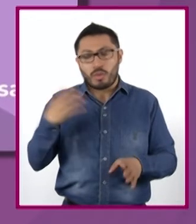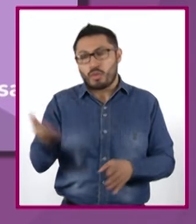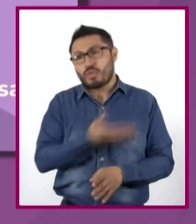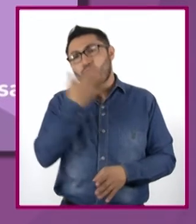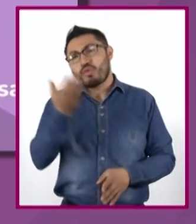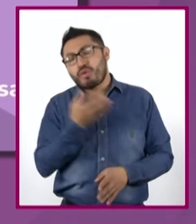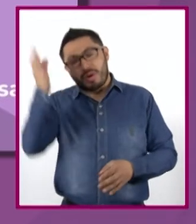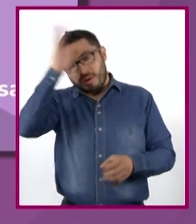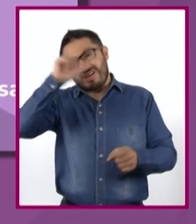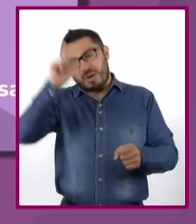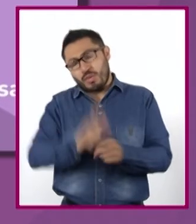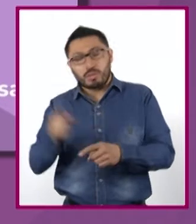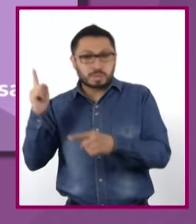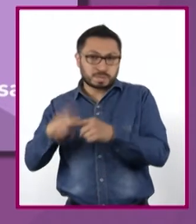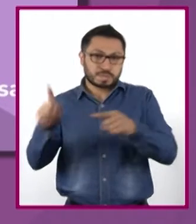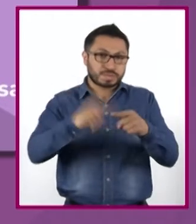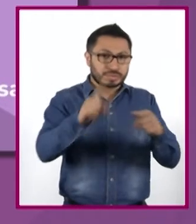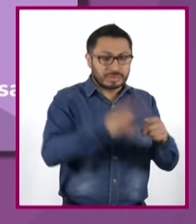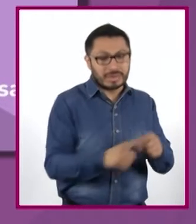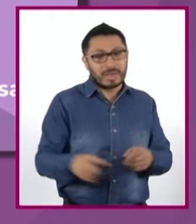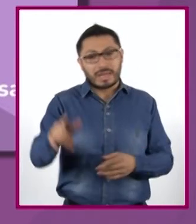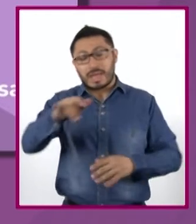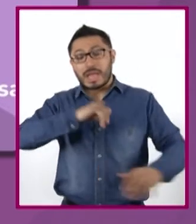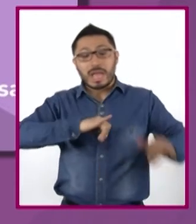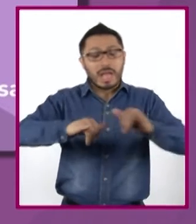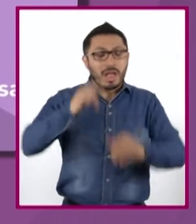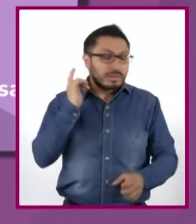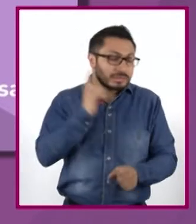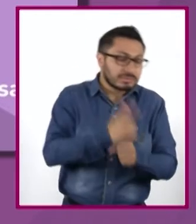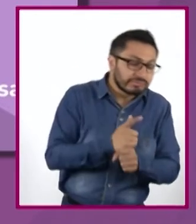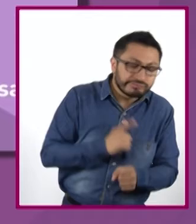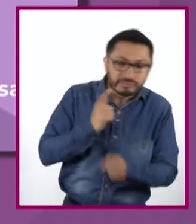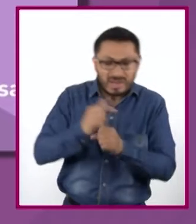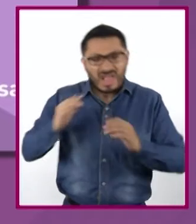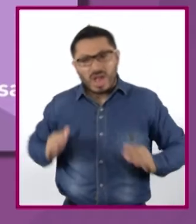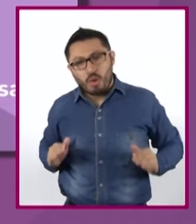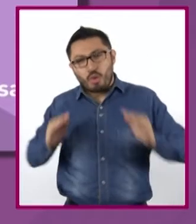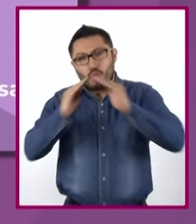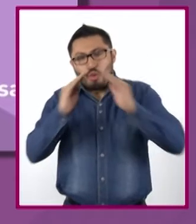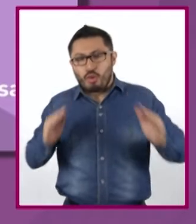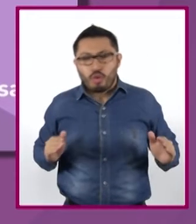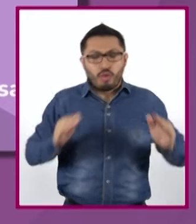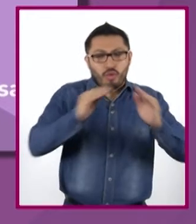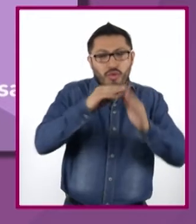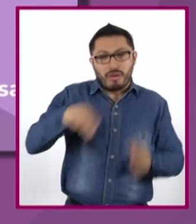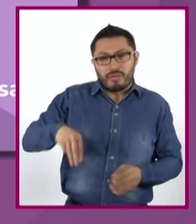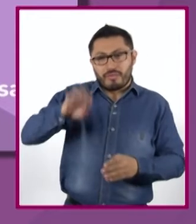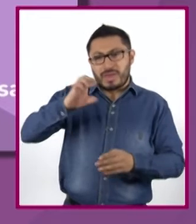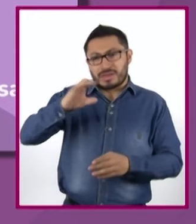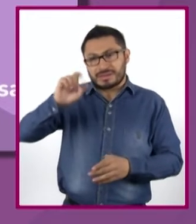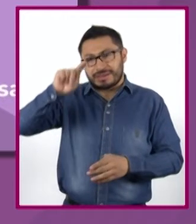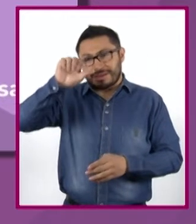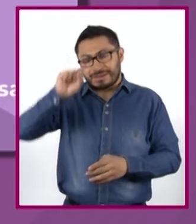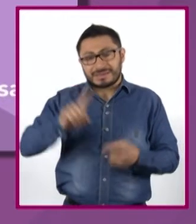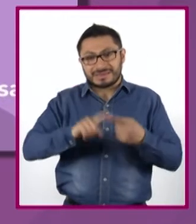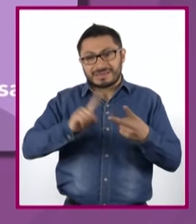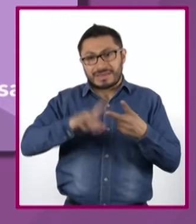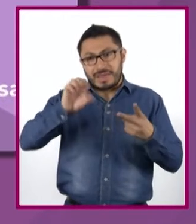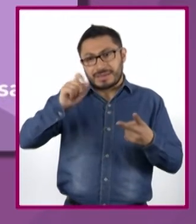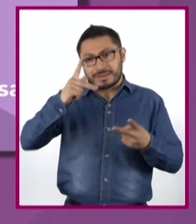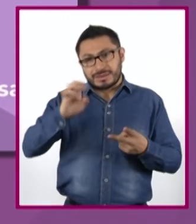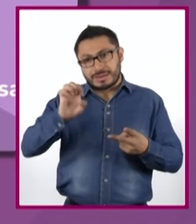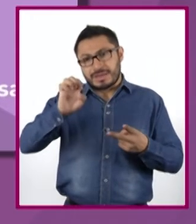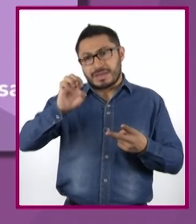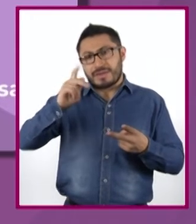variadas. geográficamente se pueden encontrar montañas, mesetas, estepas, desiertos